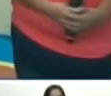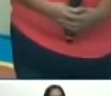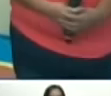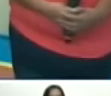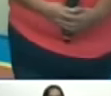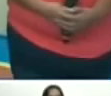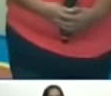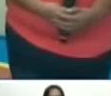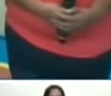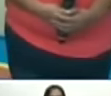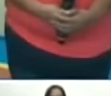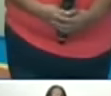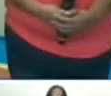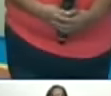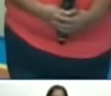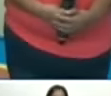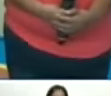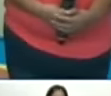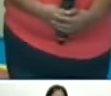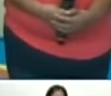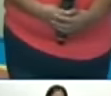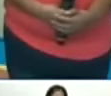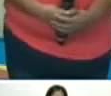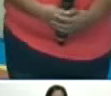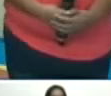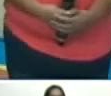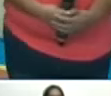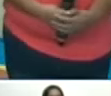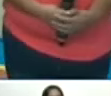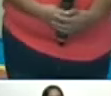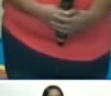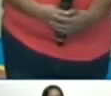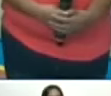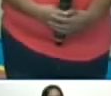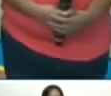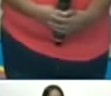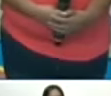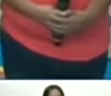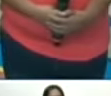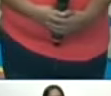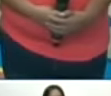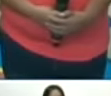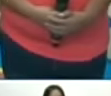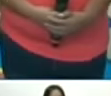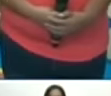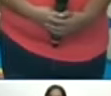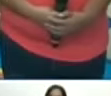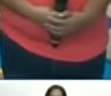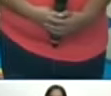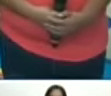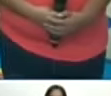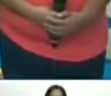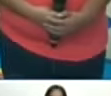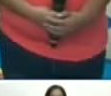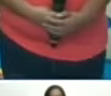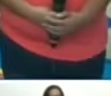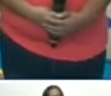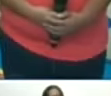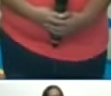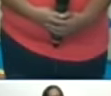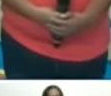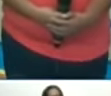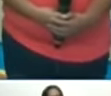hacer un gobierno cada vez más de calle gobierno de calle un gobierno de cercanía un gobierno